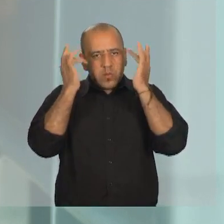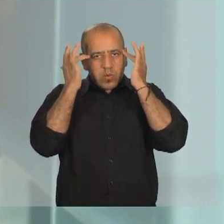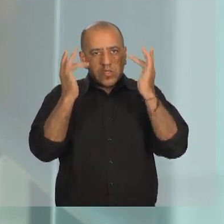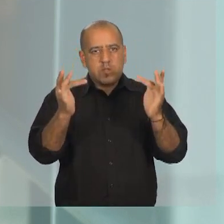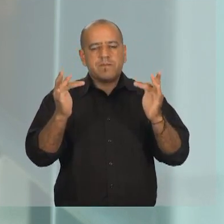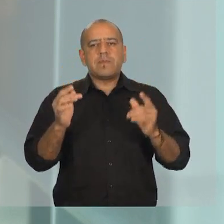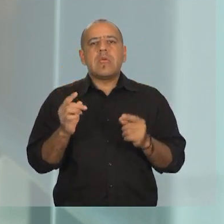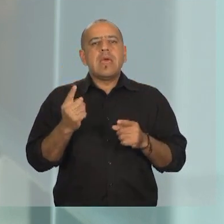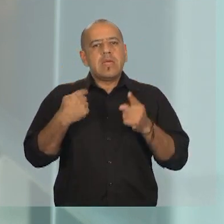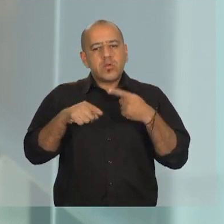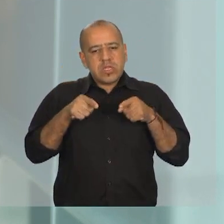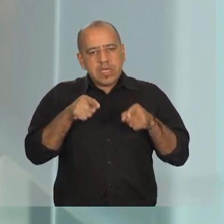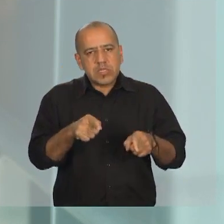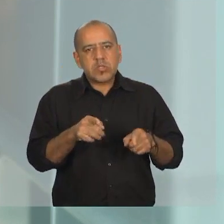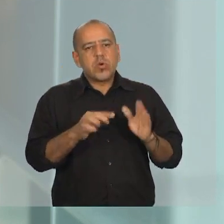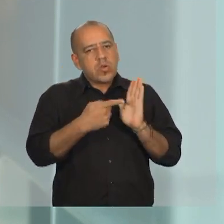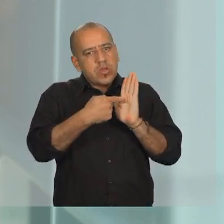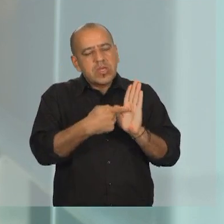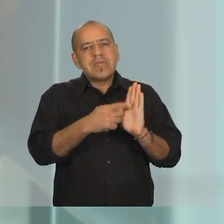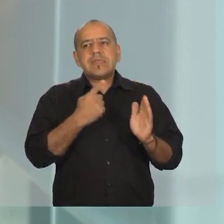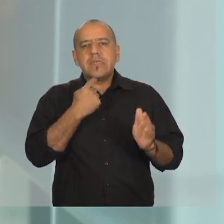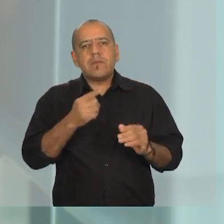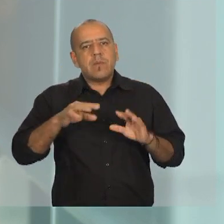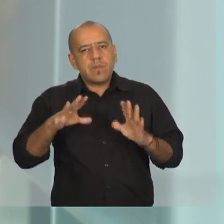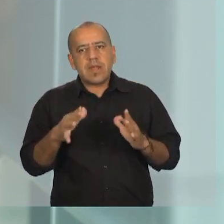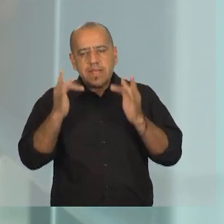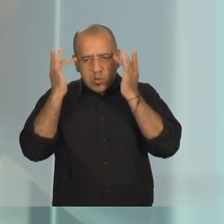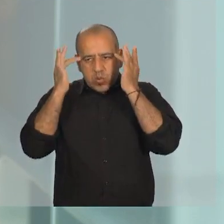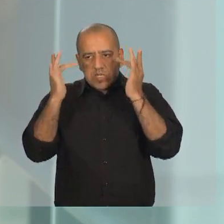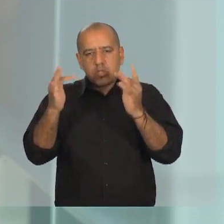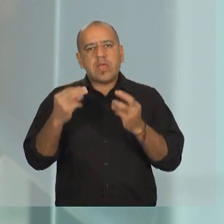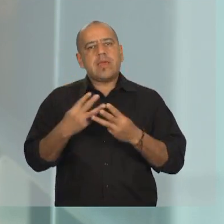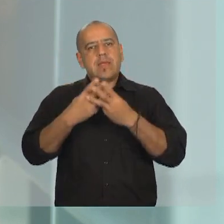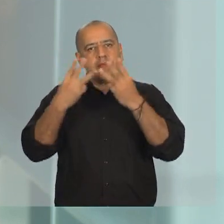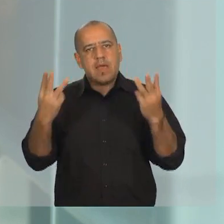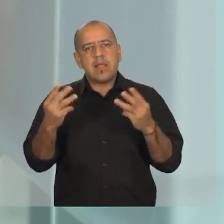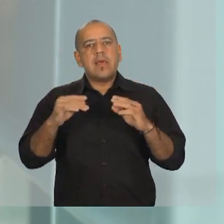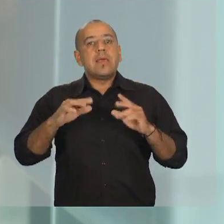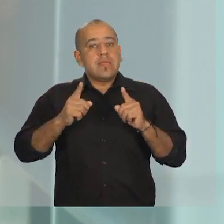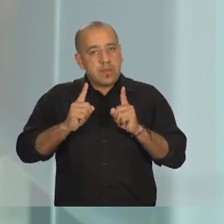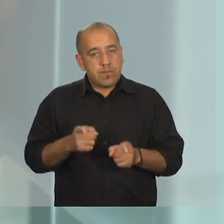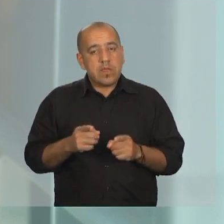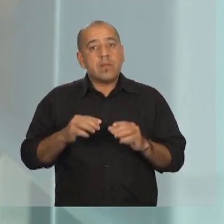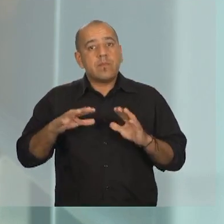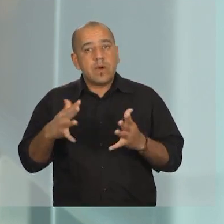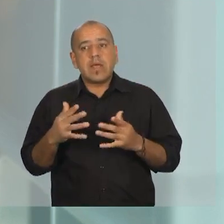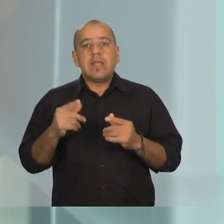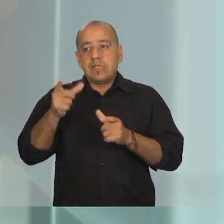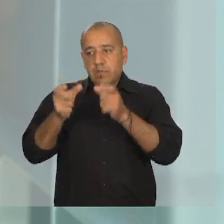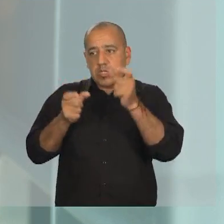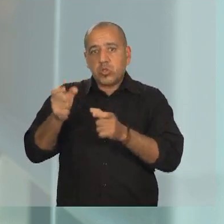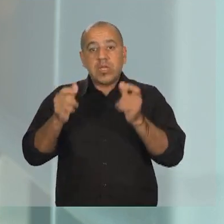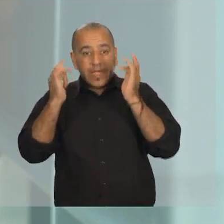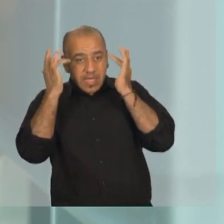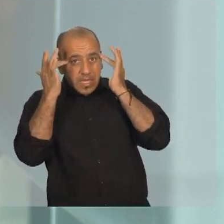constituyéndose en un marco de referencia fundamental para la educación en general y en particular para los